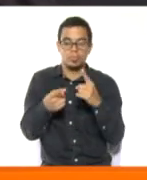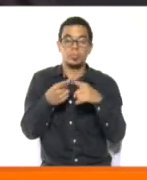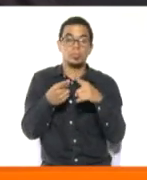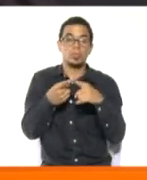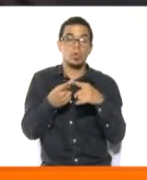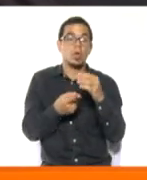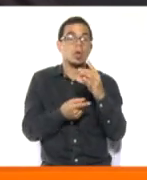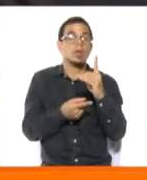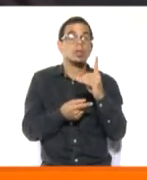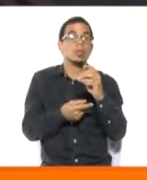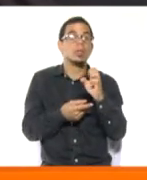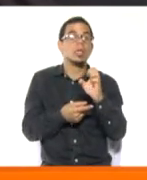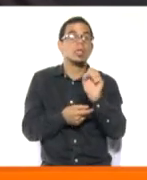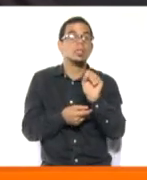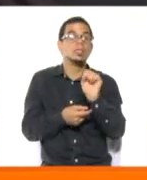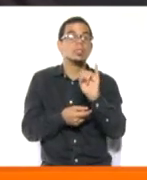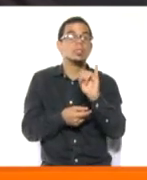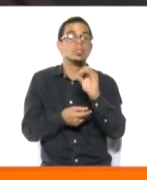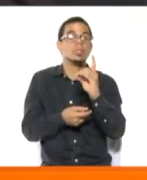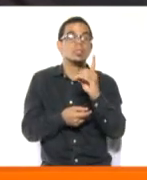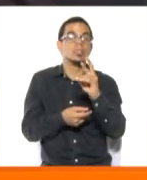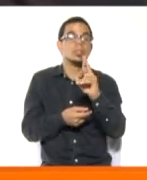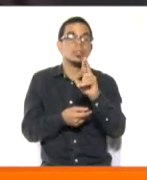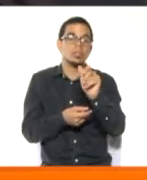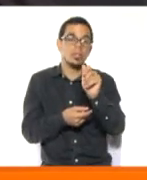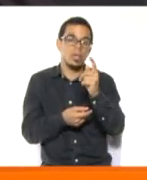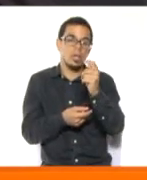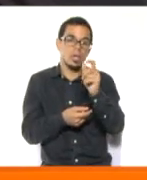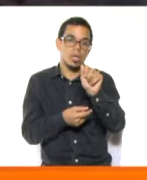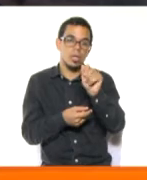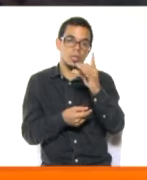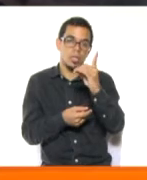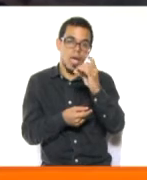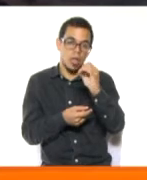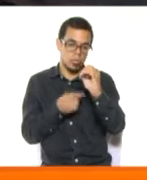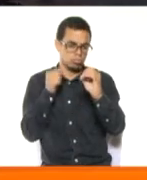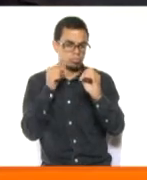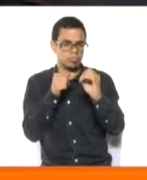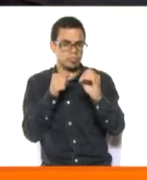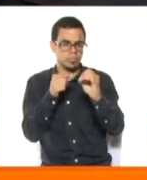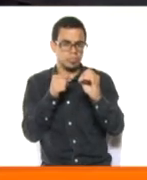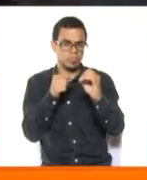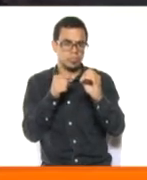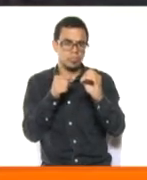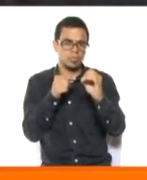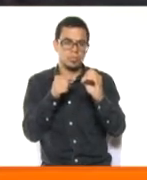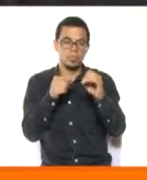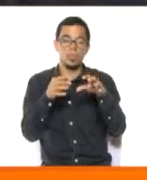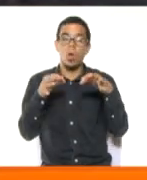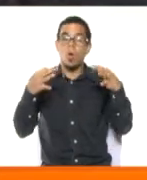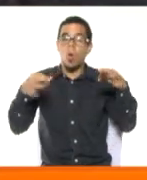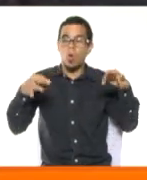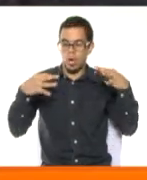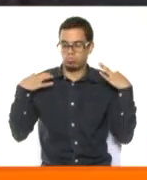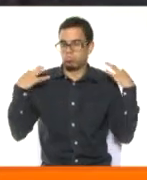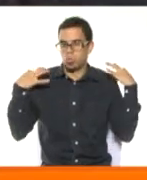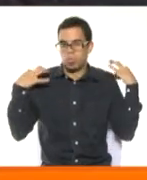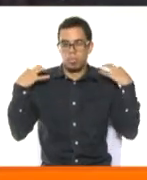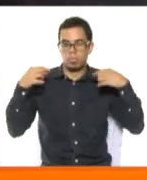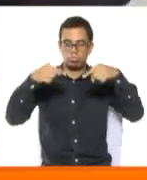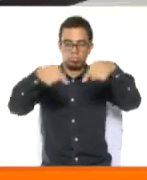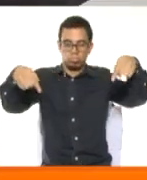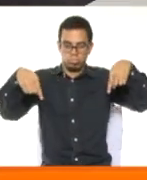liviana, la colocamos en un marquito como esto. Colocamos